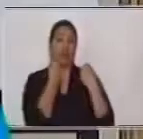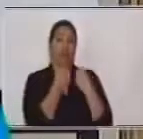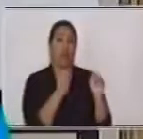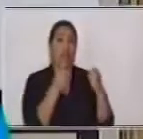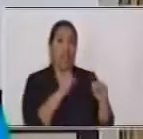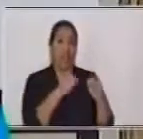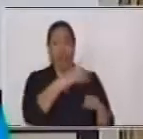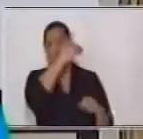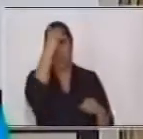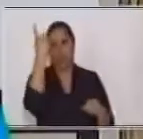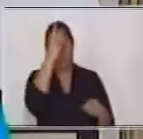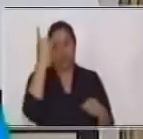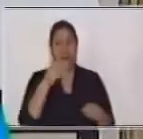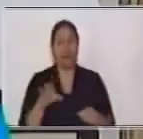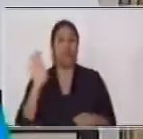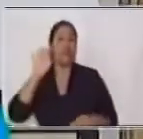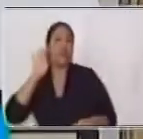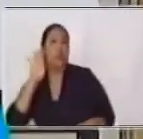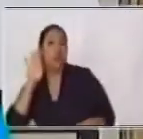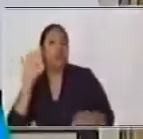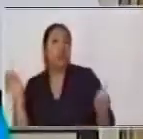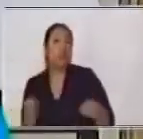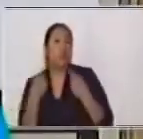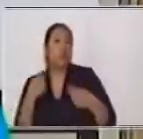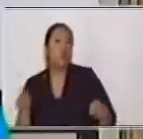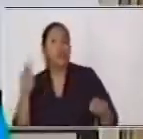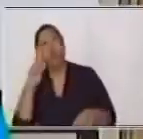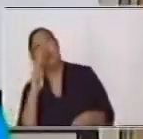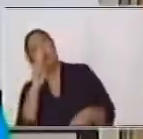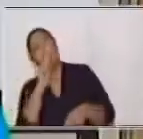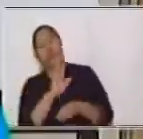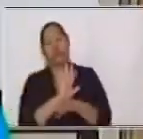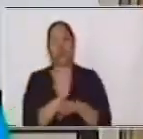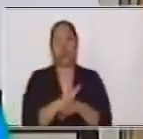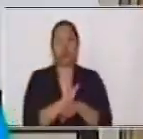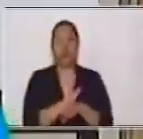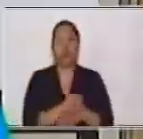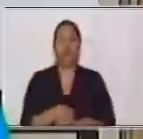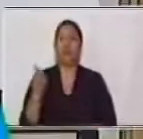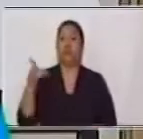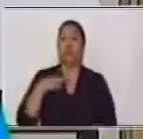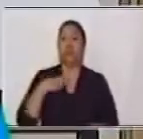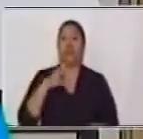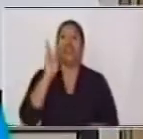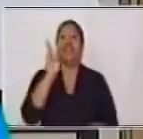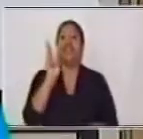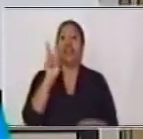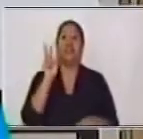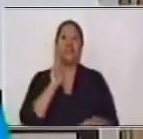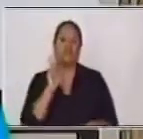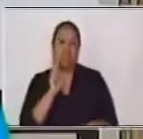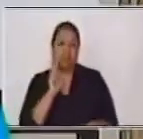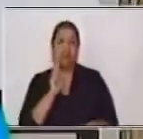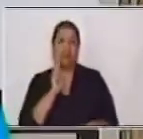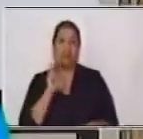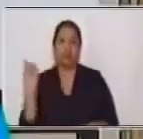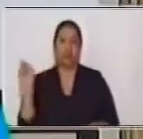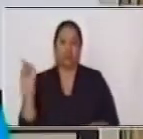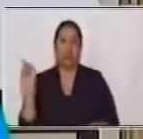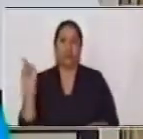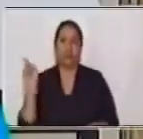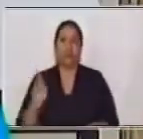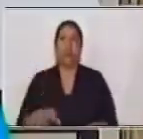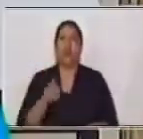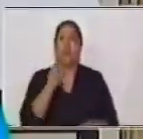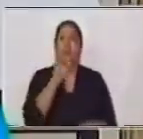y veo televisión. Acá hay tres verbos y las pausas se van